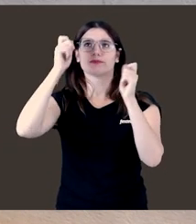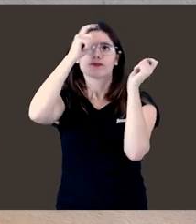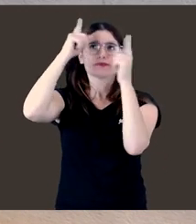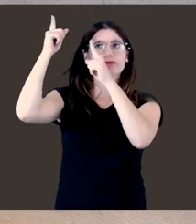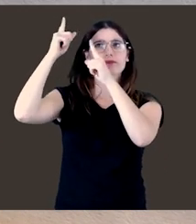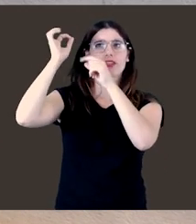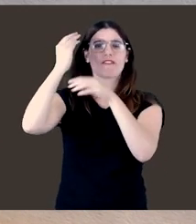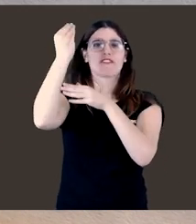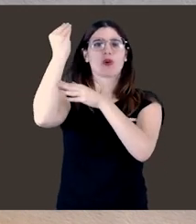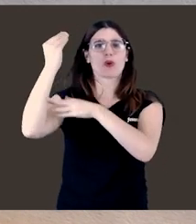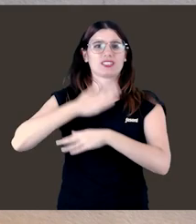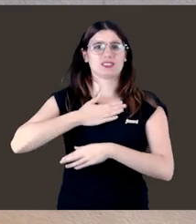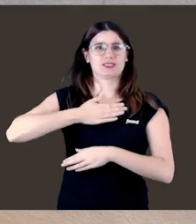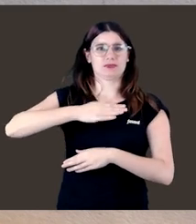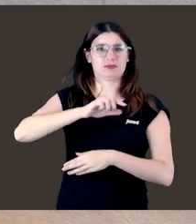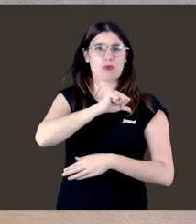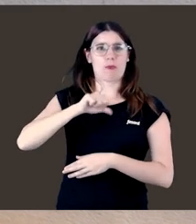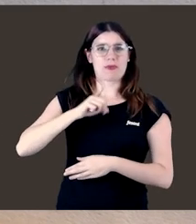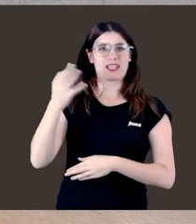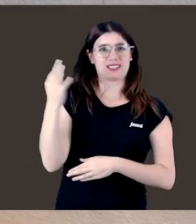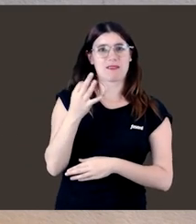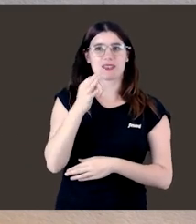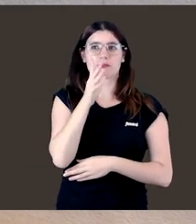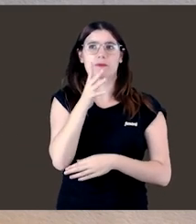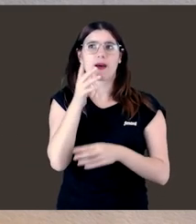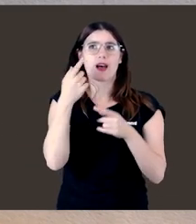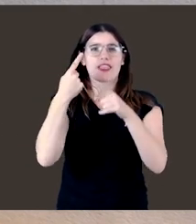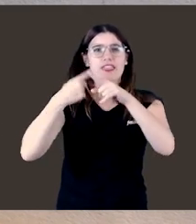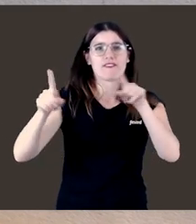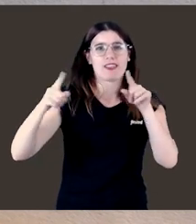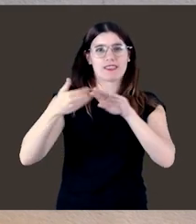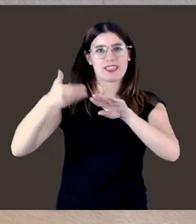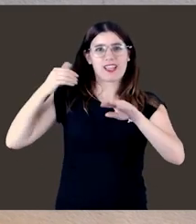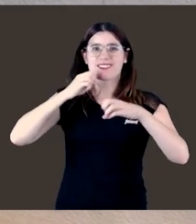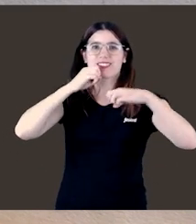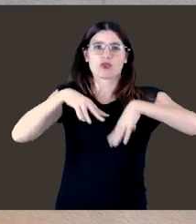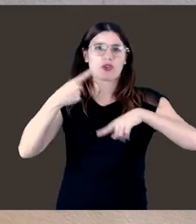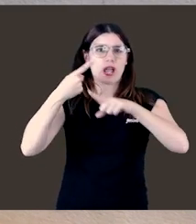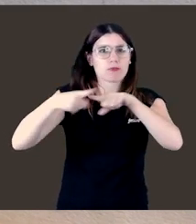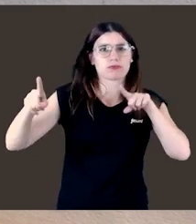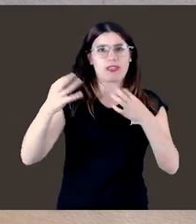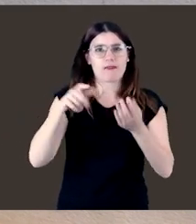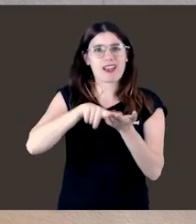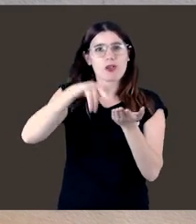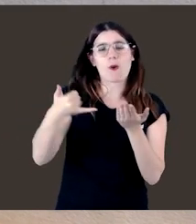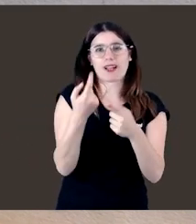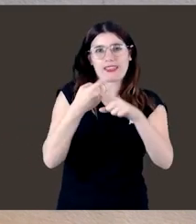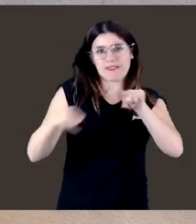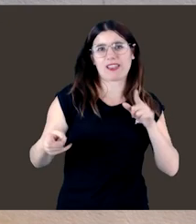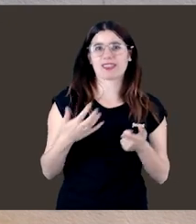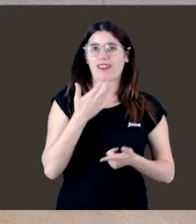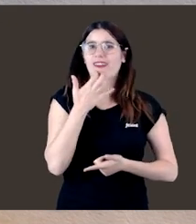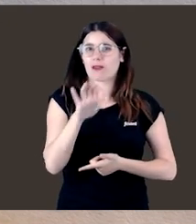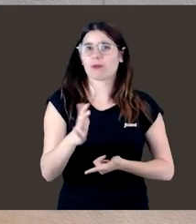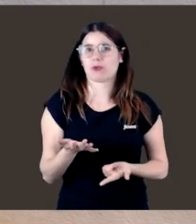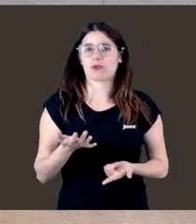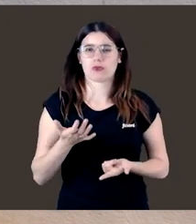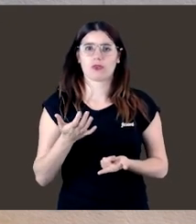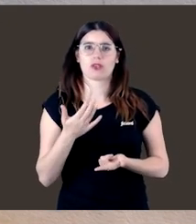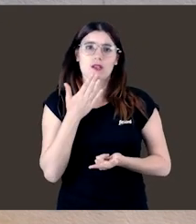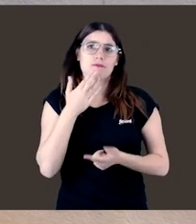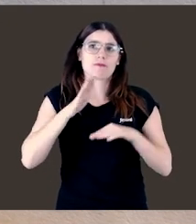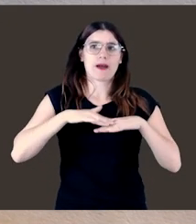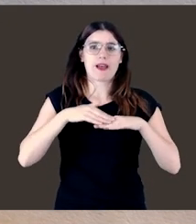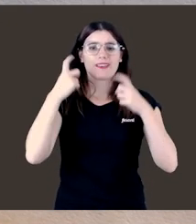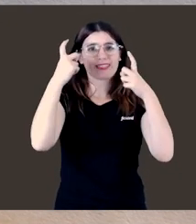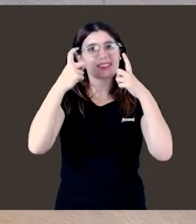propias figuras, ¿no? Habitar nuevos espacios, nuevos lenguajes y para